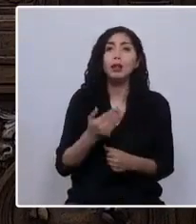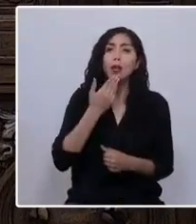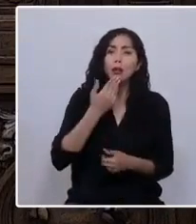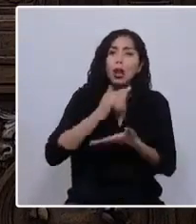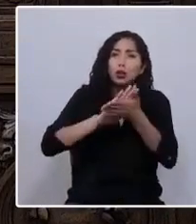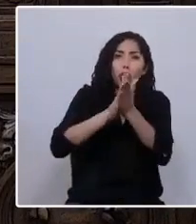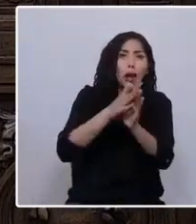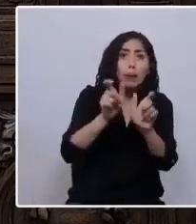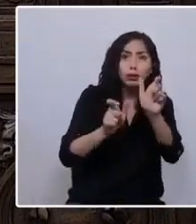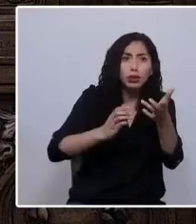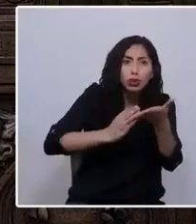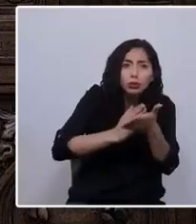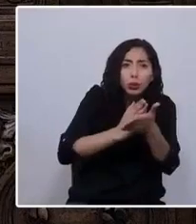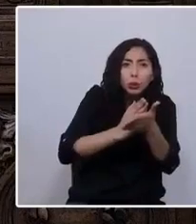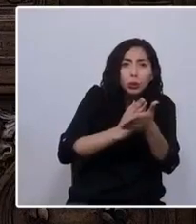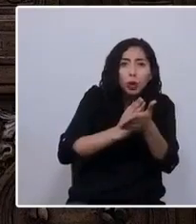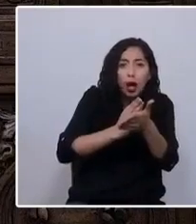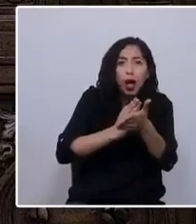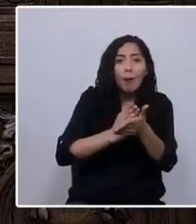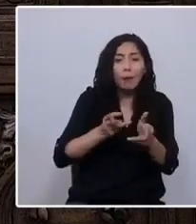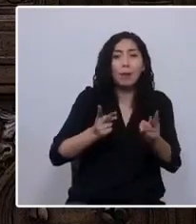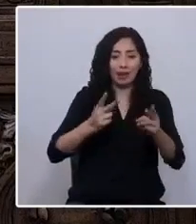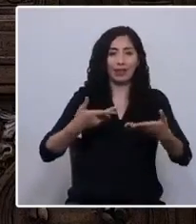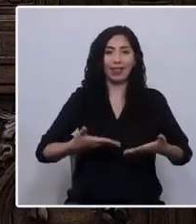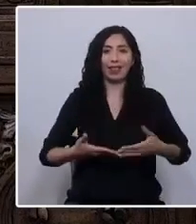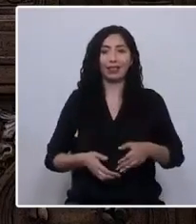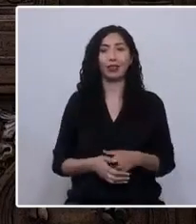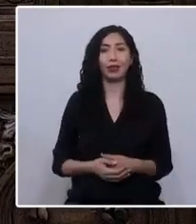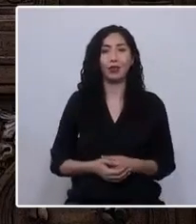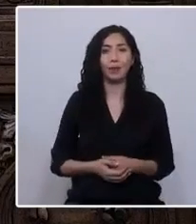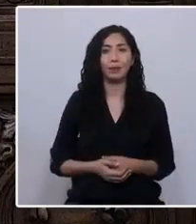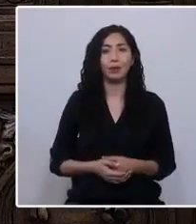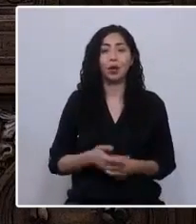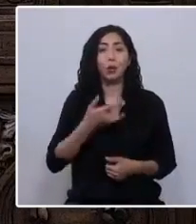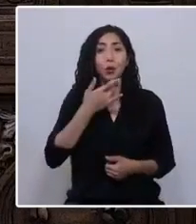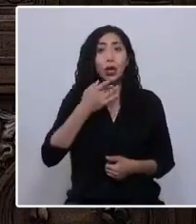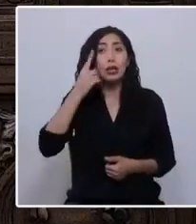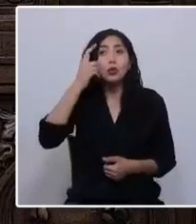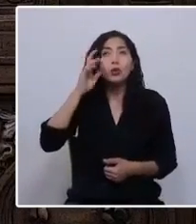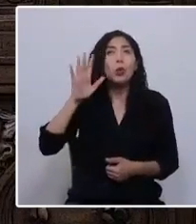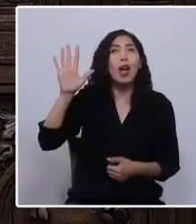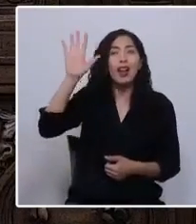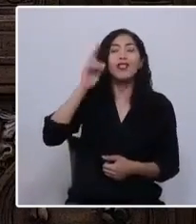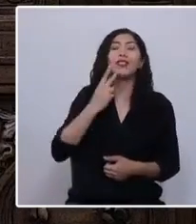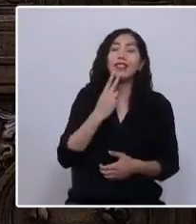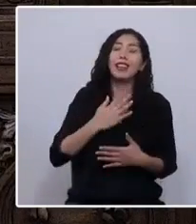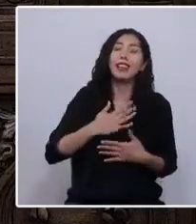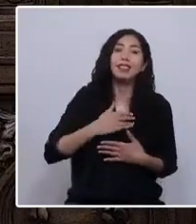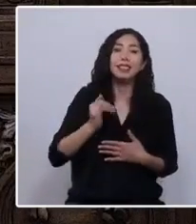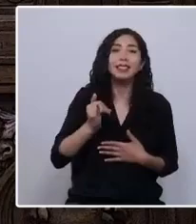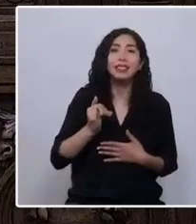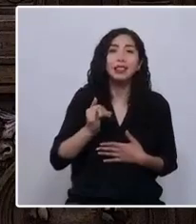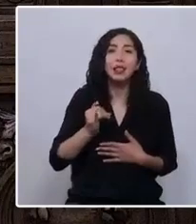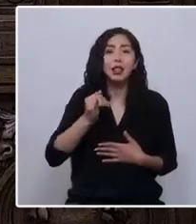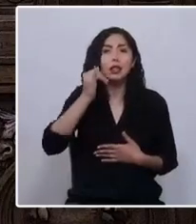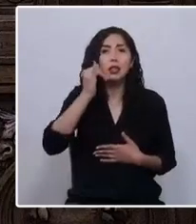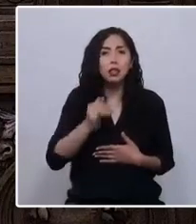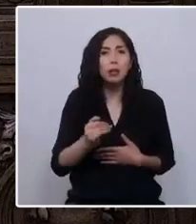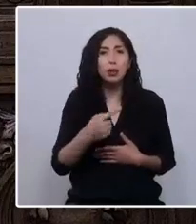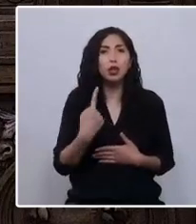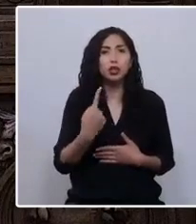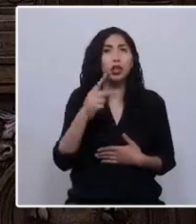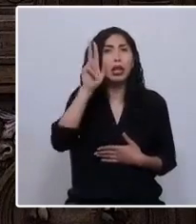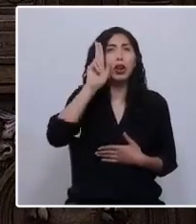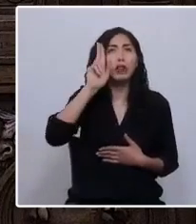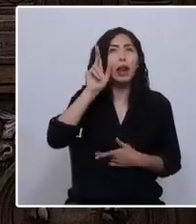comienzo hicieron y siguen haciendo esto posible. Porque de sueños se vive y siempre nos paramos en los hombros de quienes vinieron antes que nosotros.